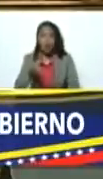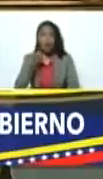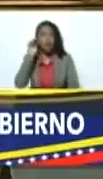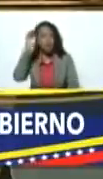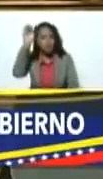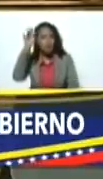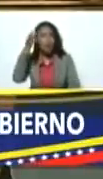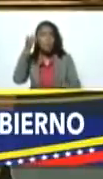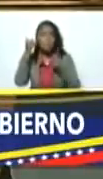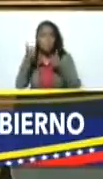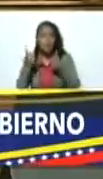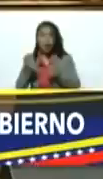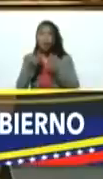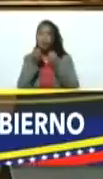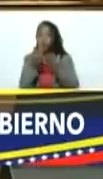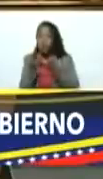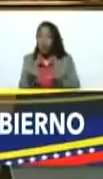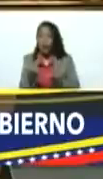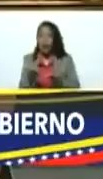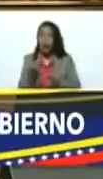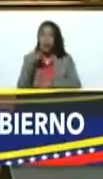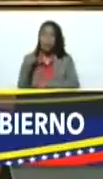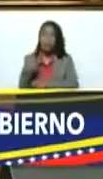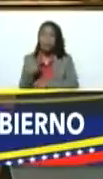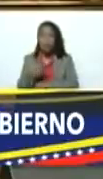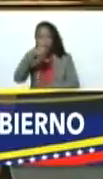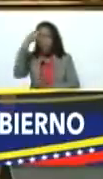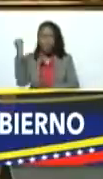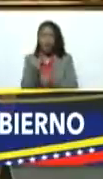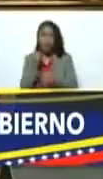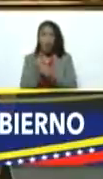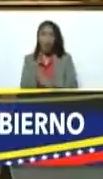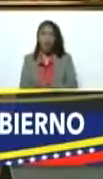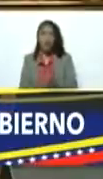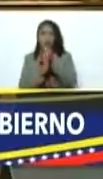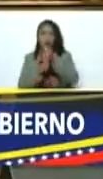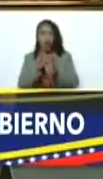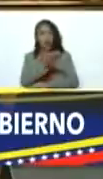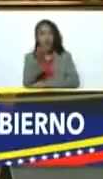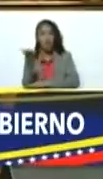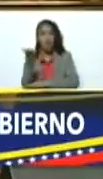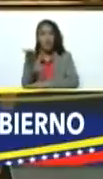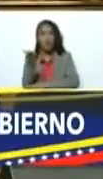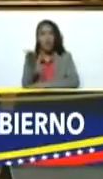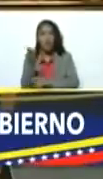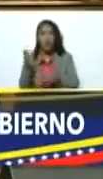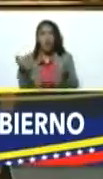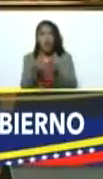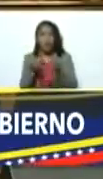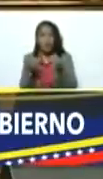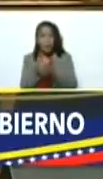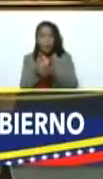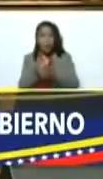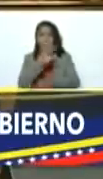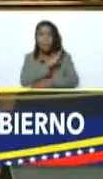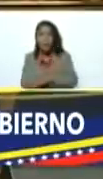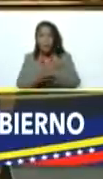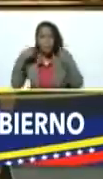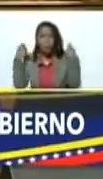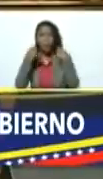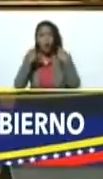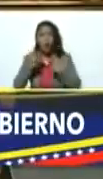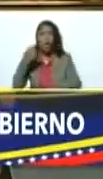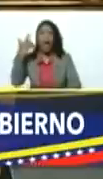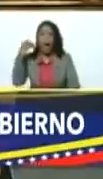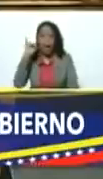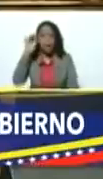con buena inversión con el trabajo y el liderazgo de ustedes y con los equipos del poder popular tenga